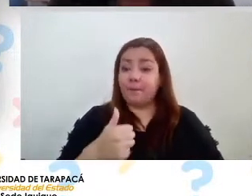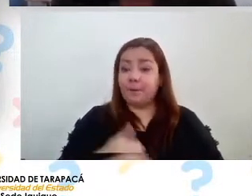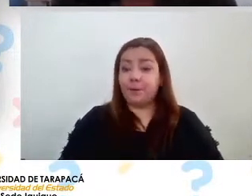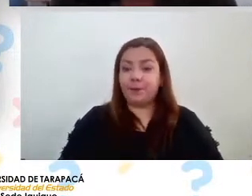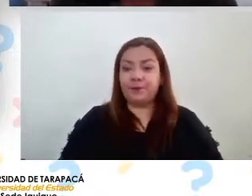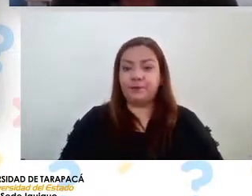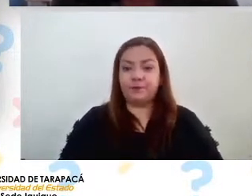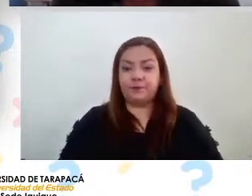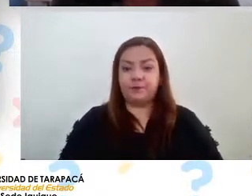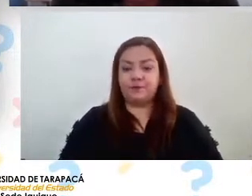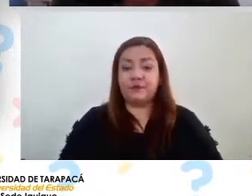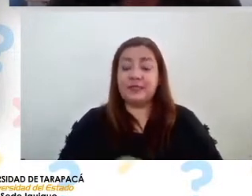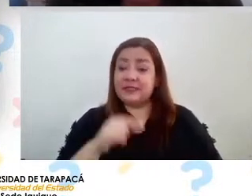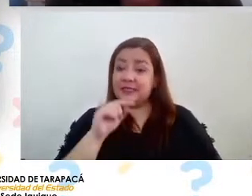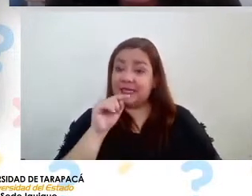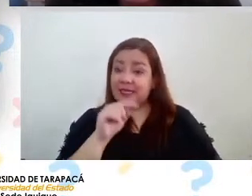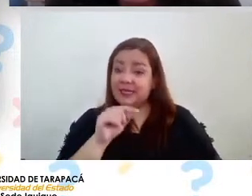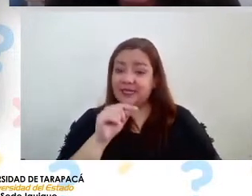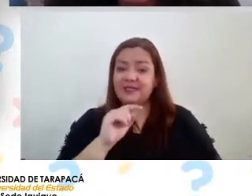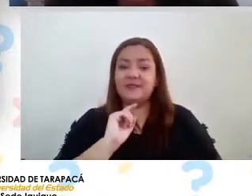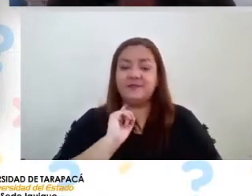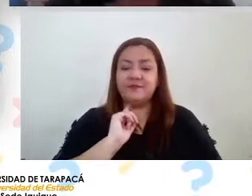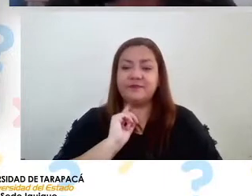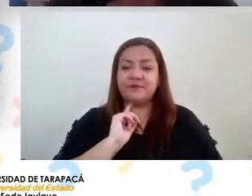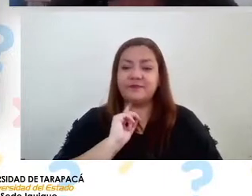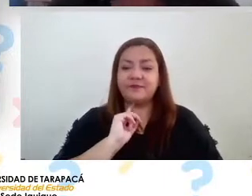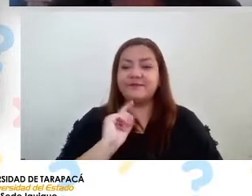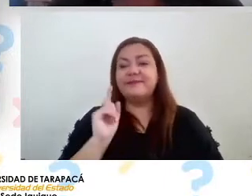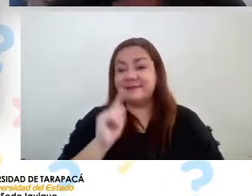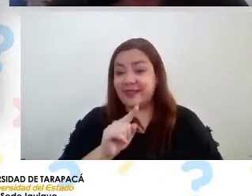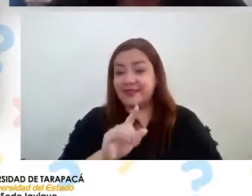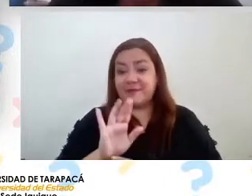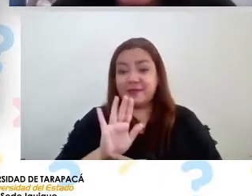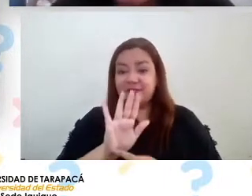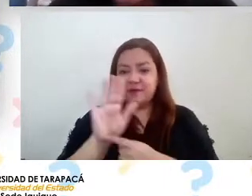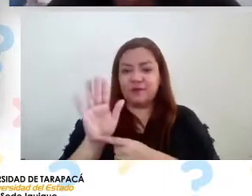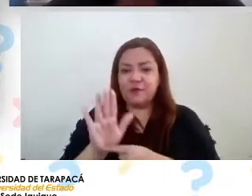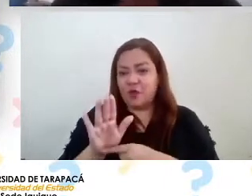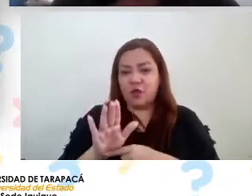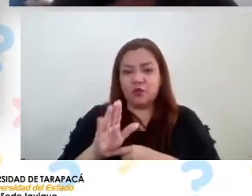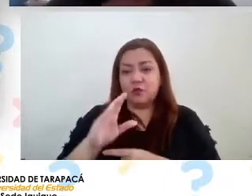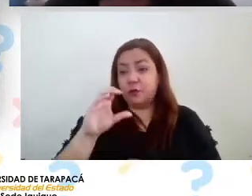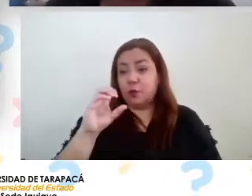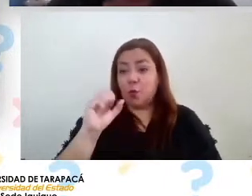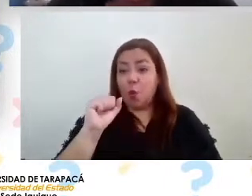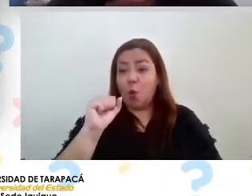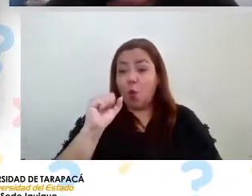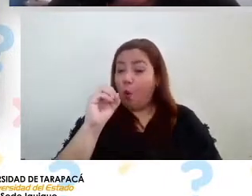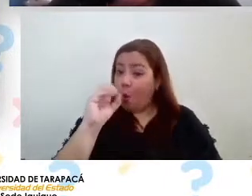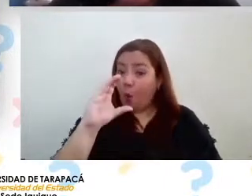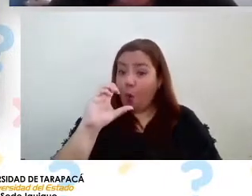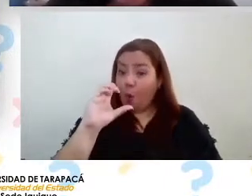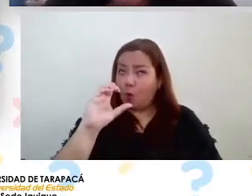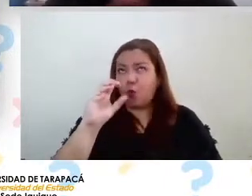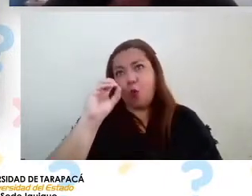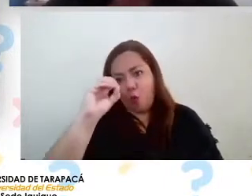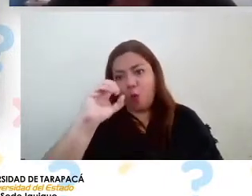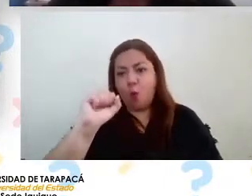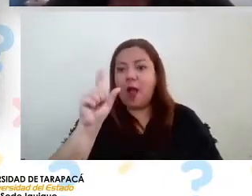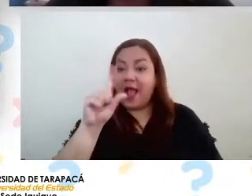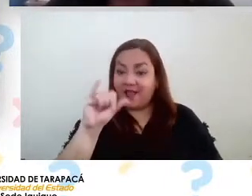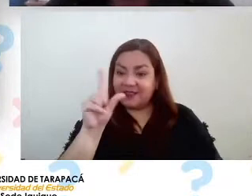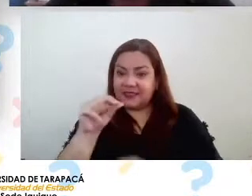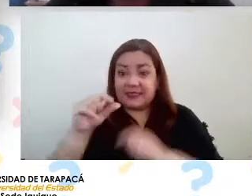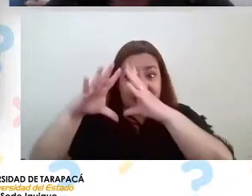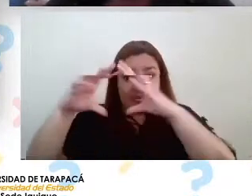Bueno, acá, esta presentación es sobre un oasis de niebla que hay en la región de Tarapacá. Y no